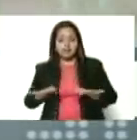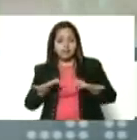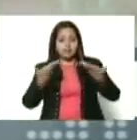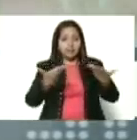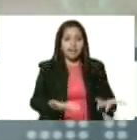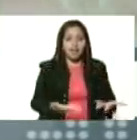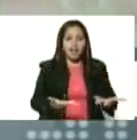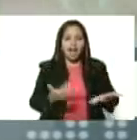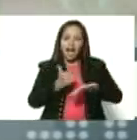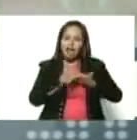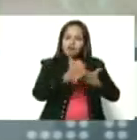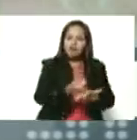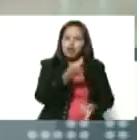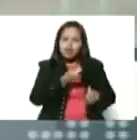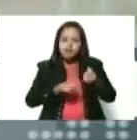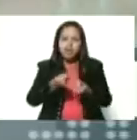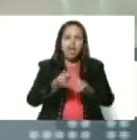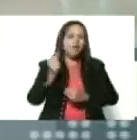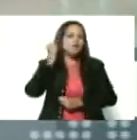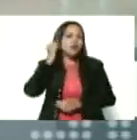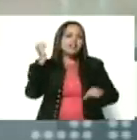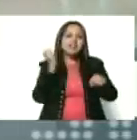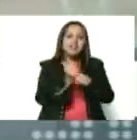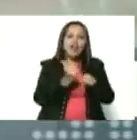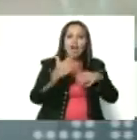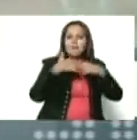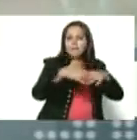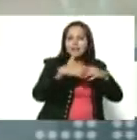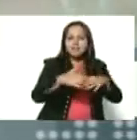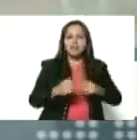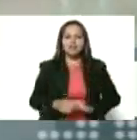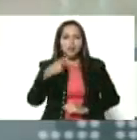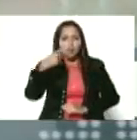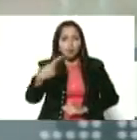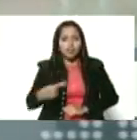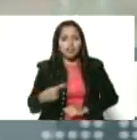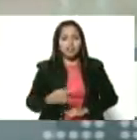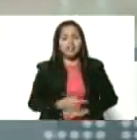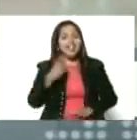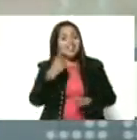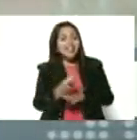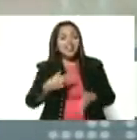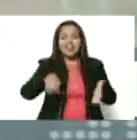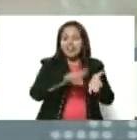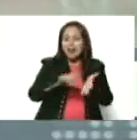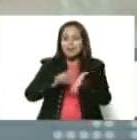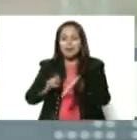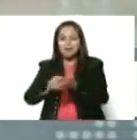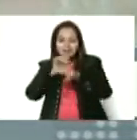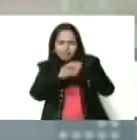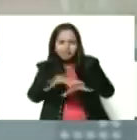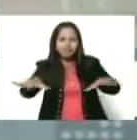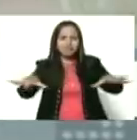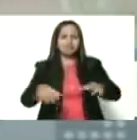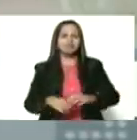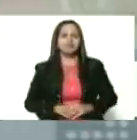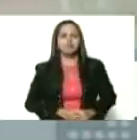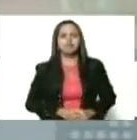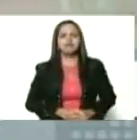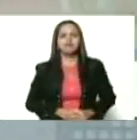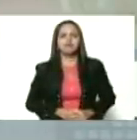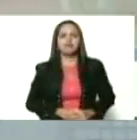créditos a las mujeres emprendedoras en una política que tiene que multiplicarse, Carolis. Compañeras, compañeras,